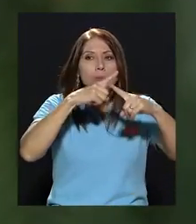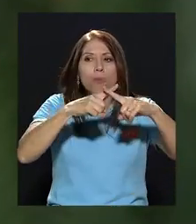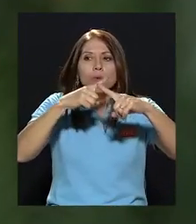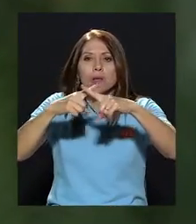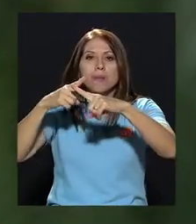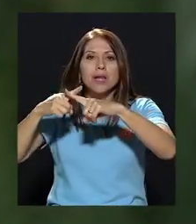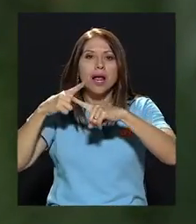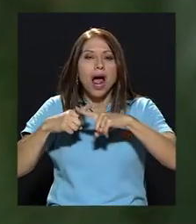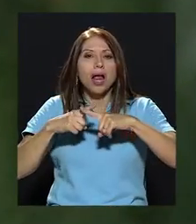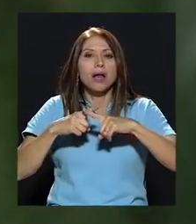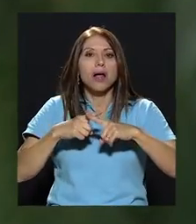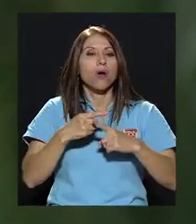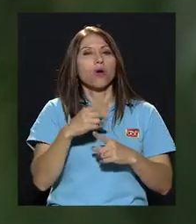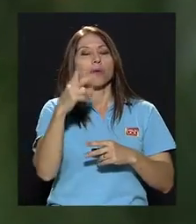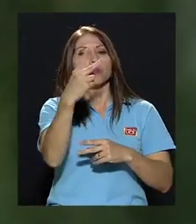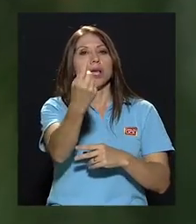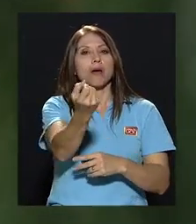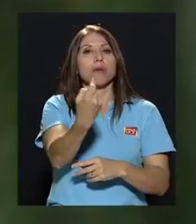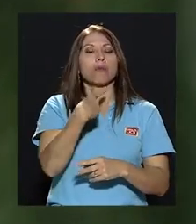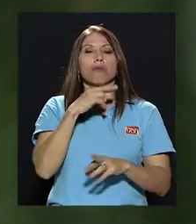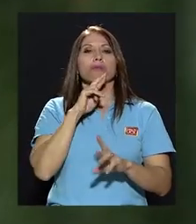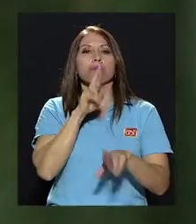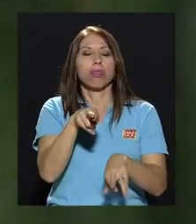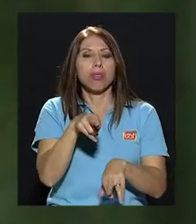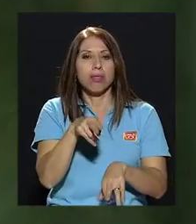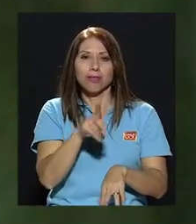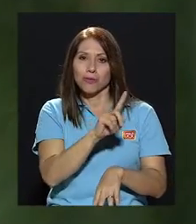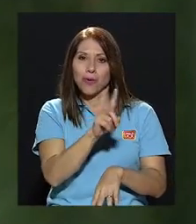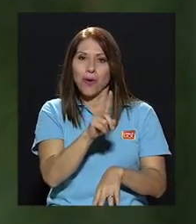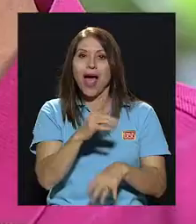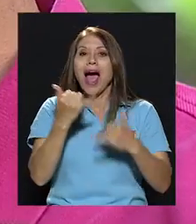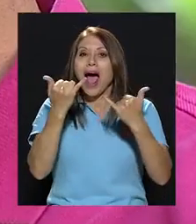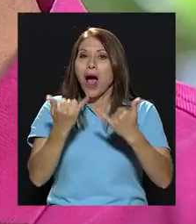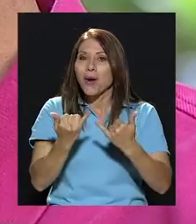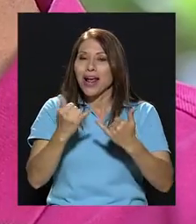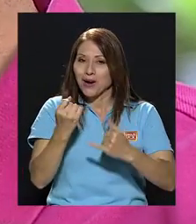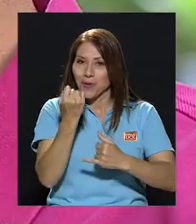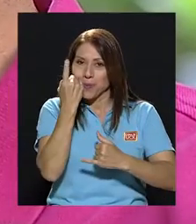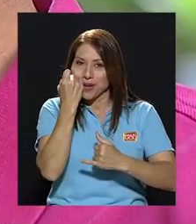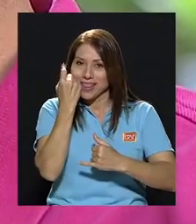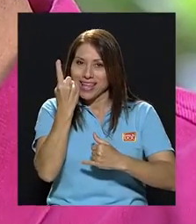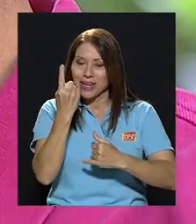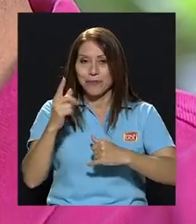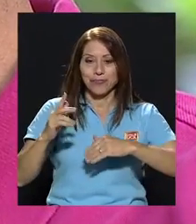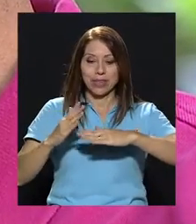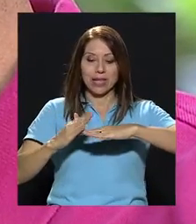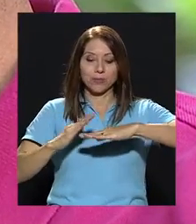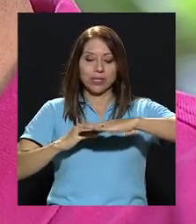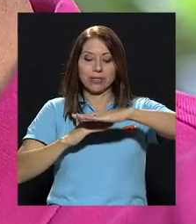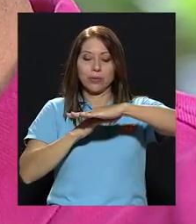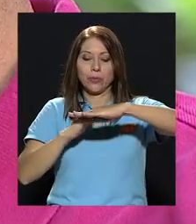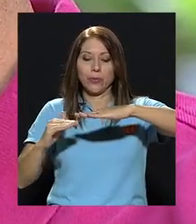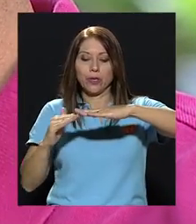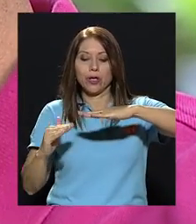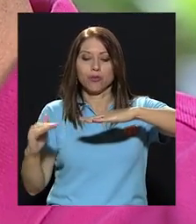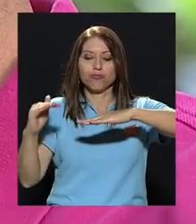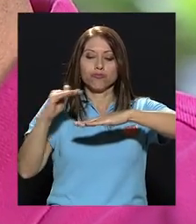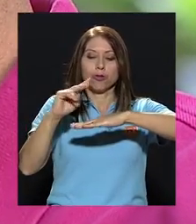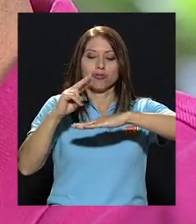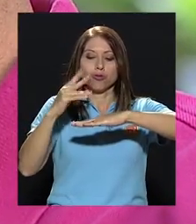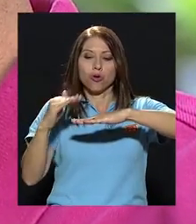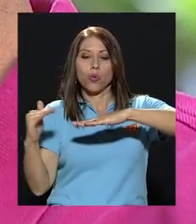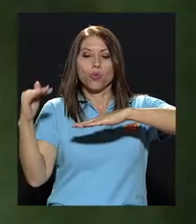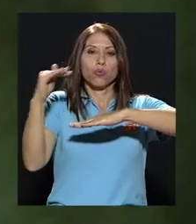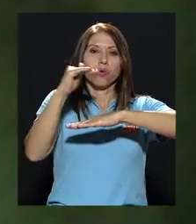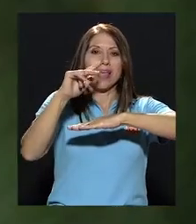o ya decir el resultado, ¿verdad? Eso sería comprender. En el tercer nivel vamos en la parte de